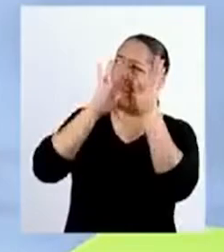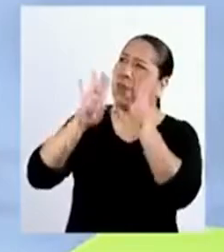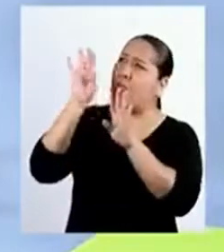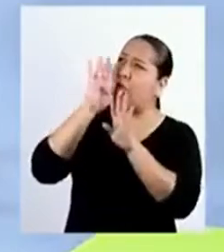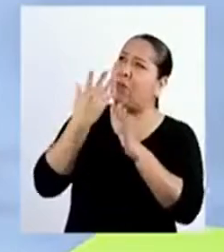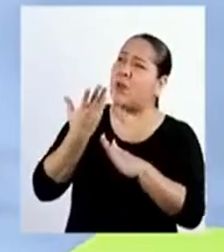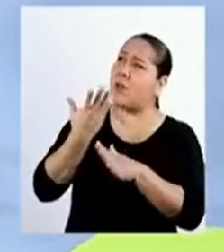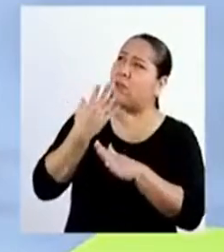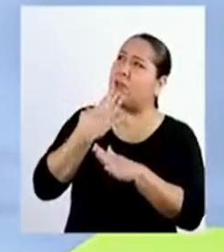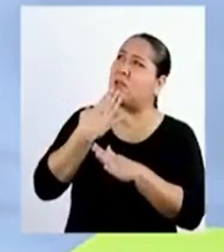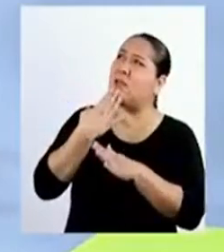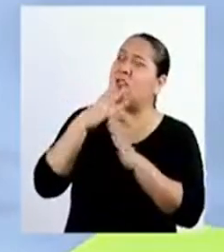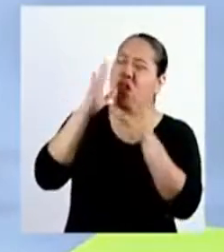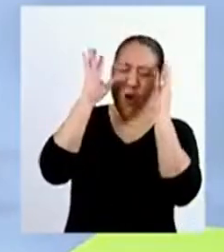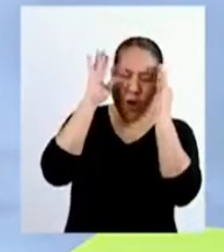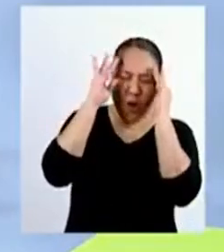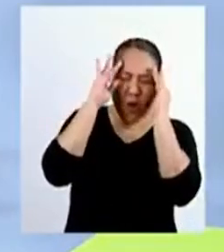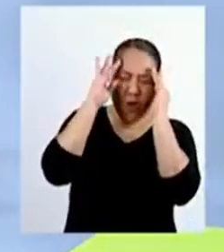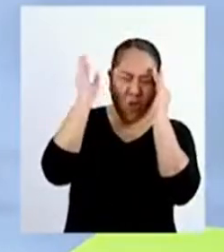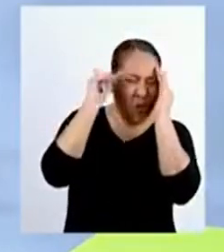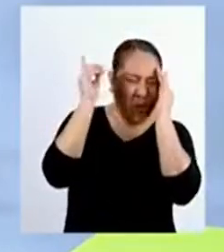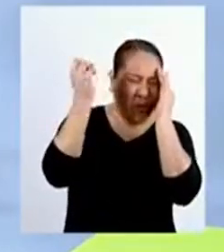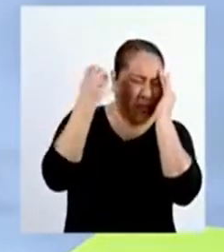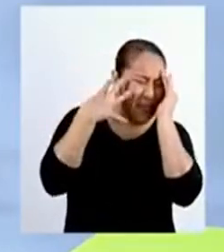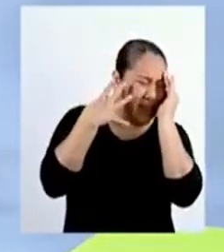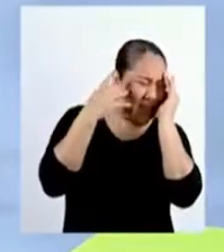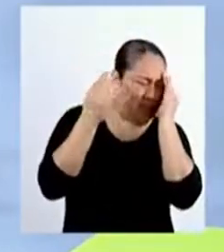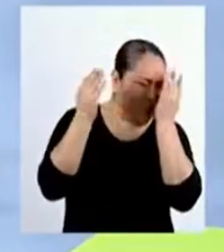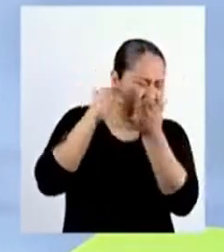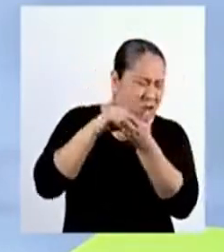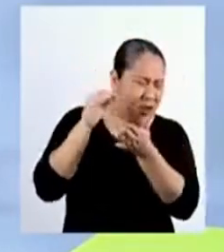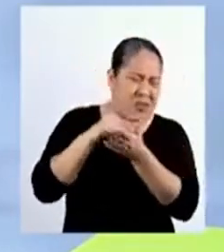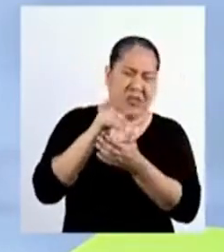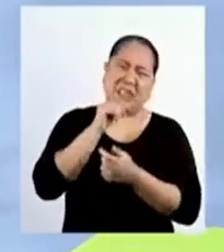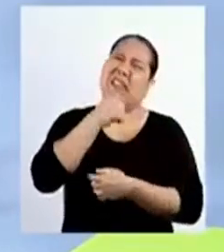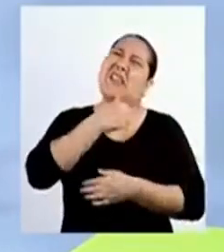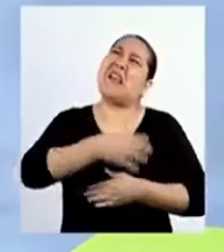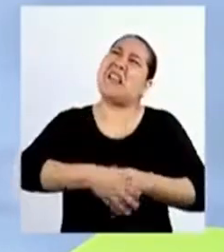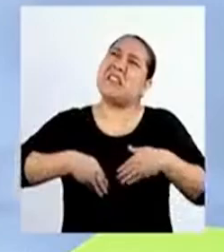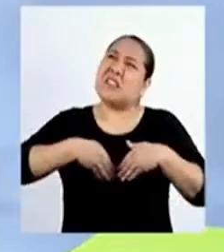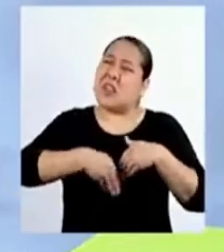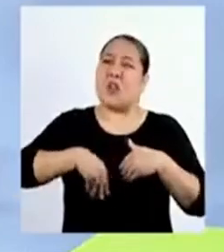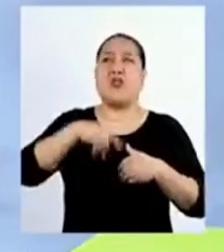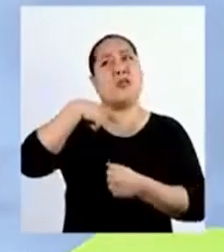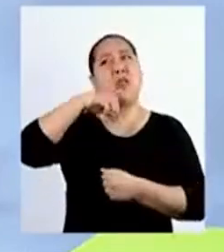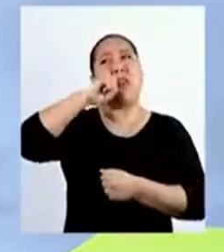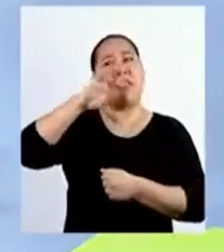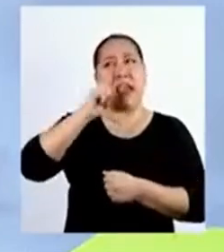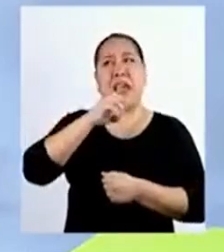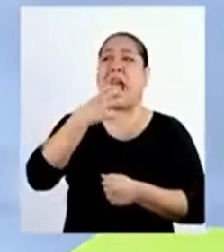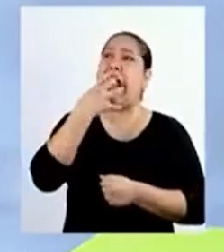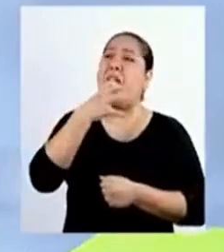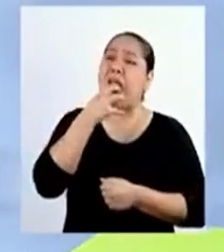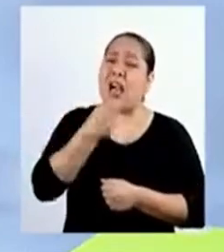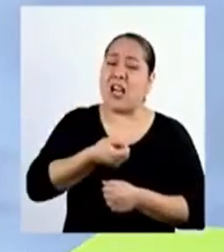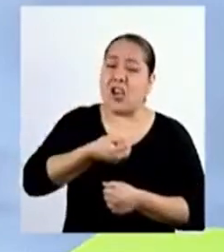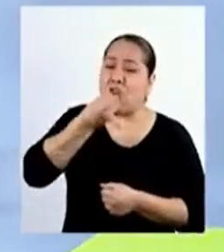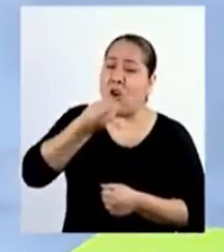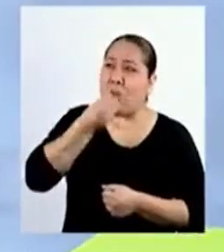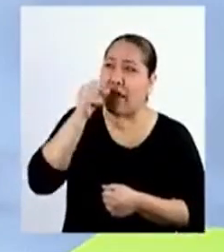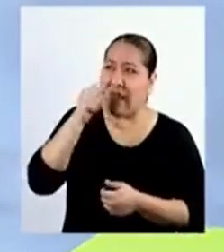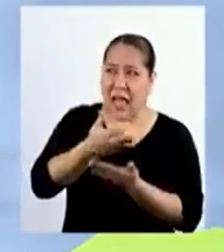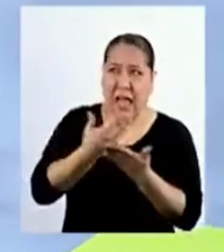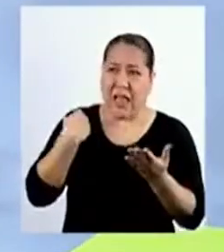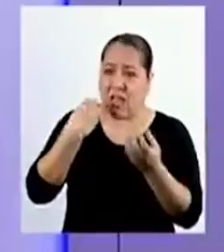preocupado? ¡No! No me digas que de nuevo lo del estómago. Te dije que hay que calentar la comida